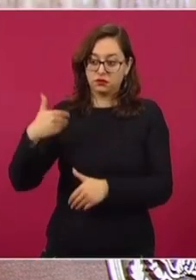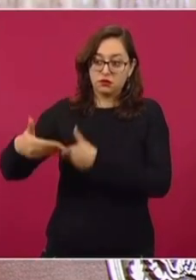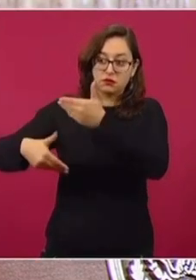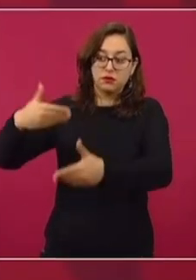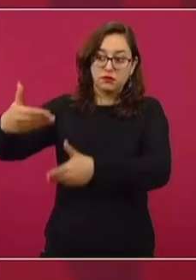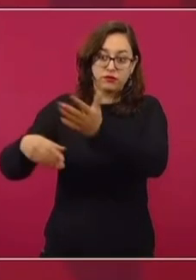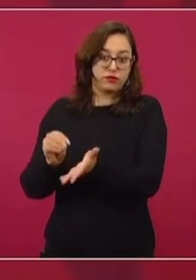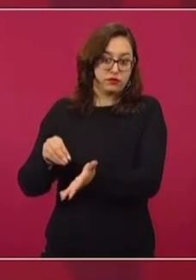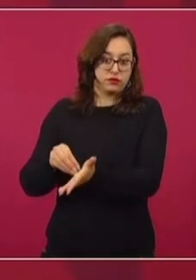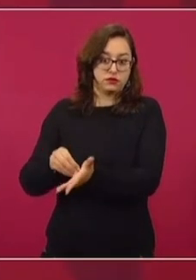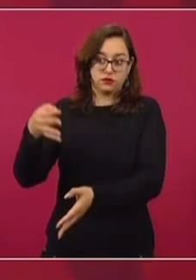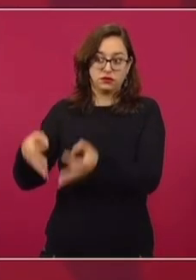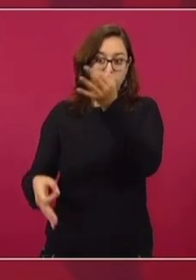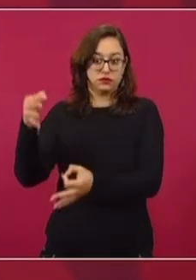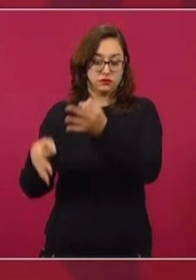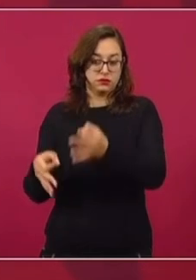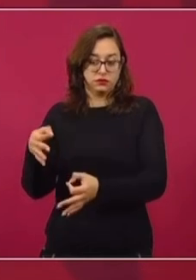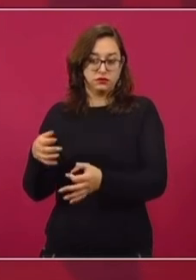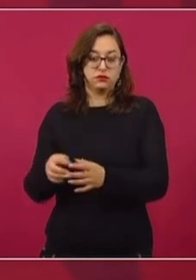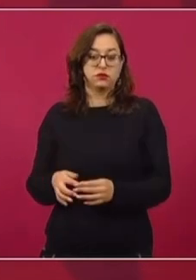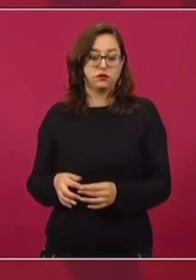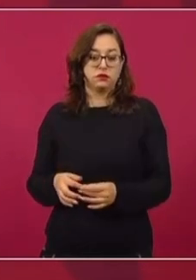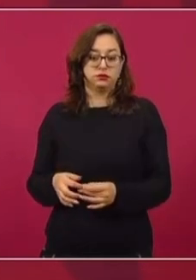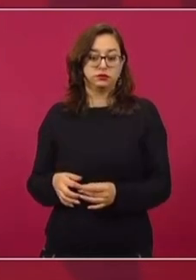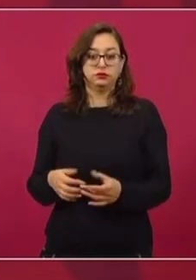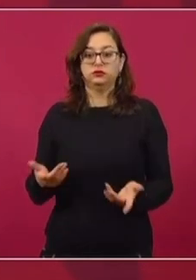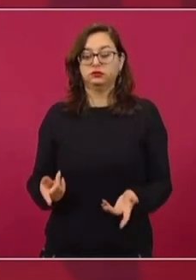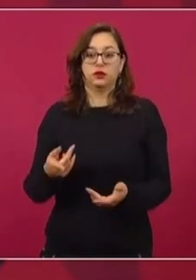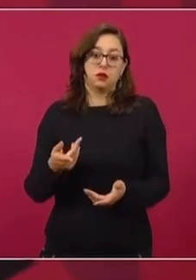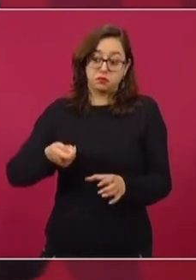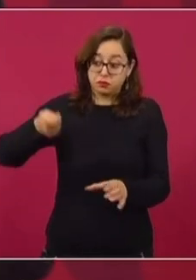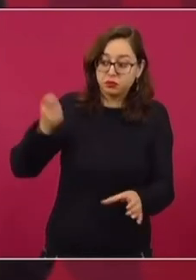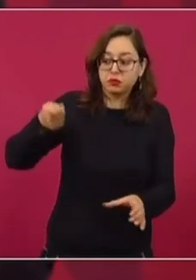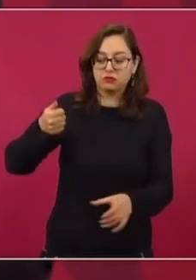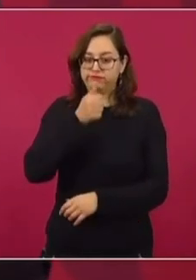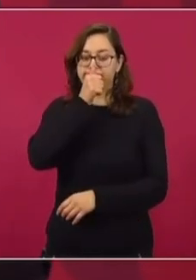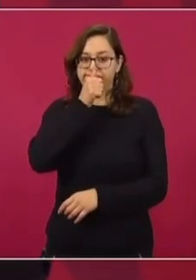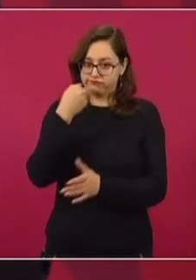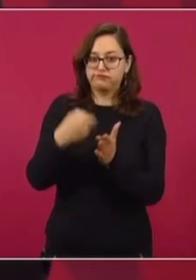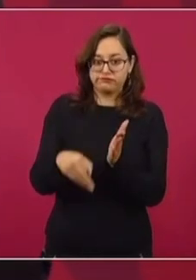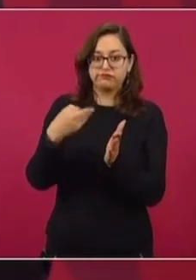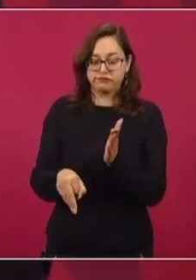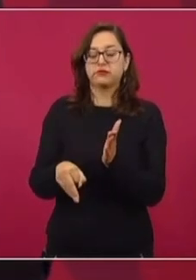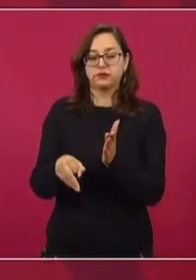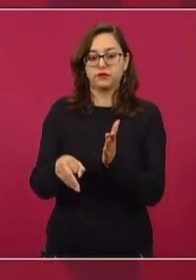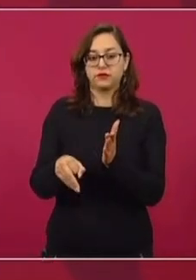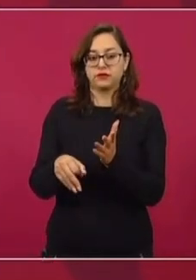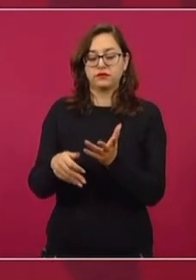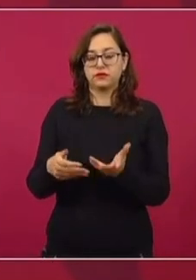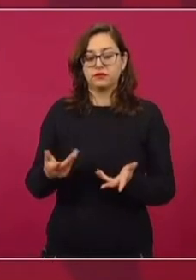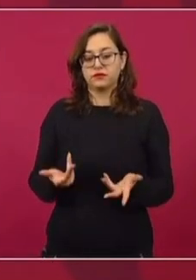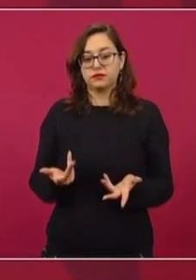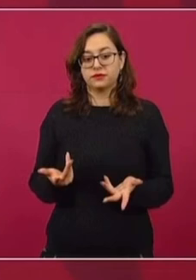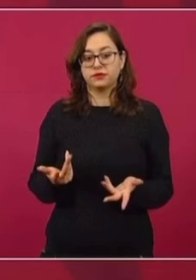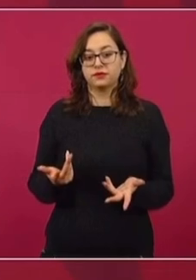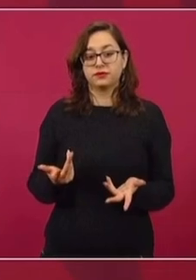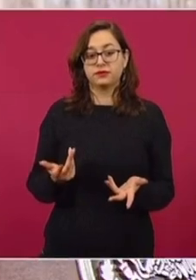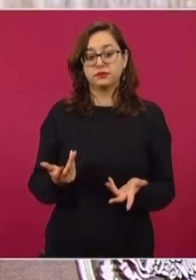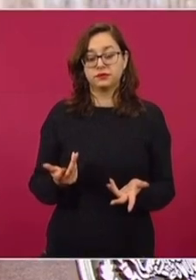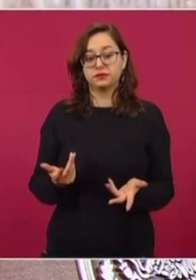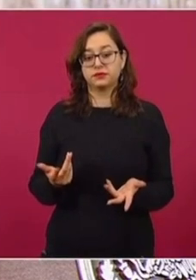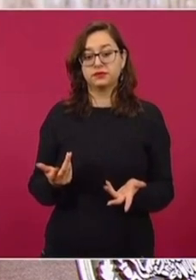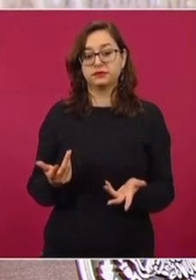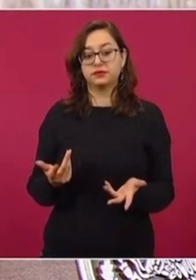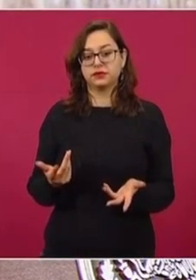Falta la decisión de los jueces, del Poder Judicial. Vamos a ver